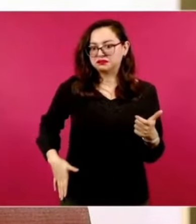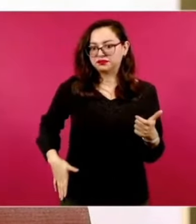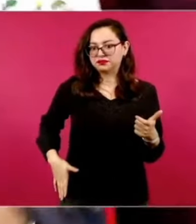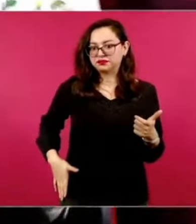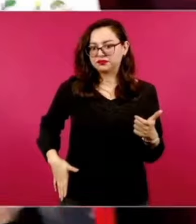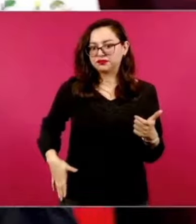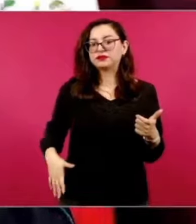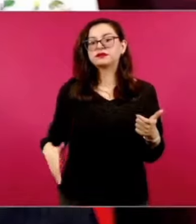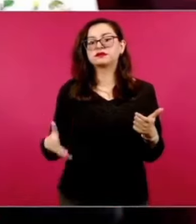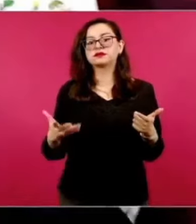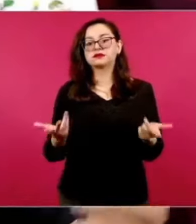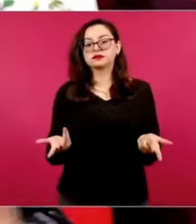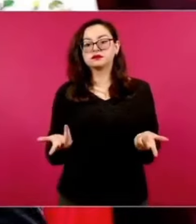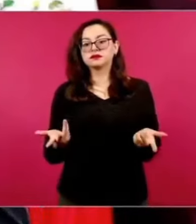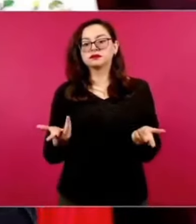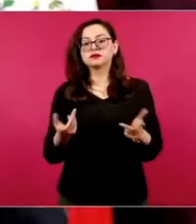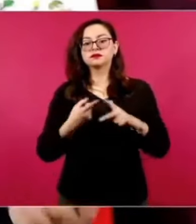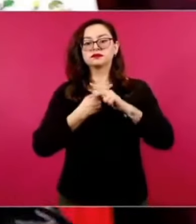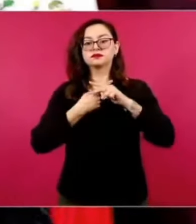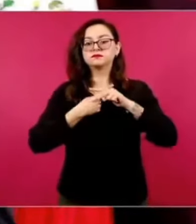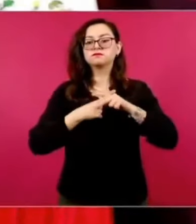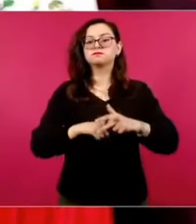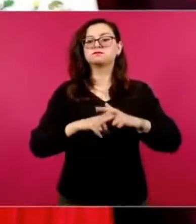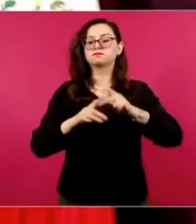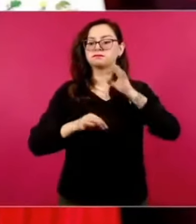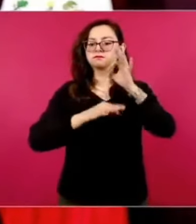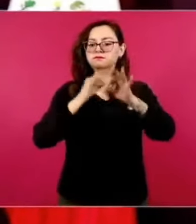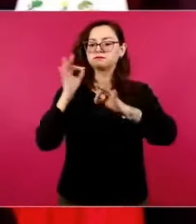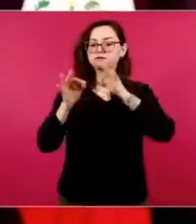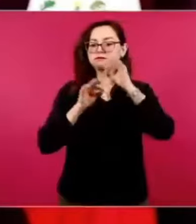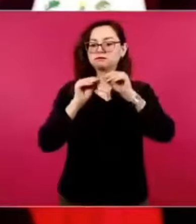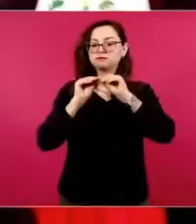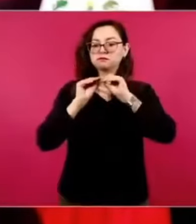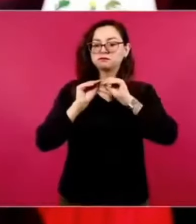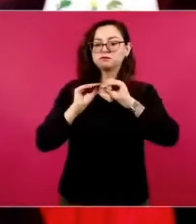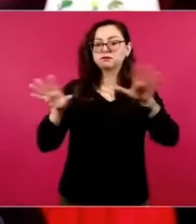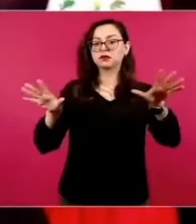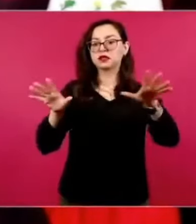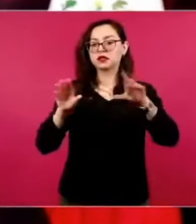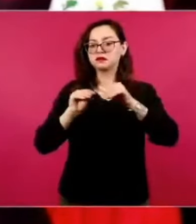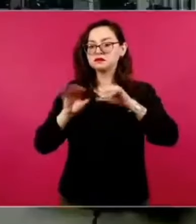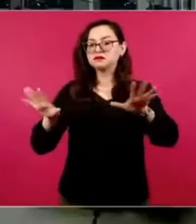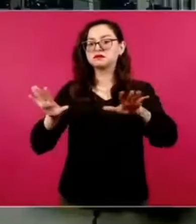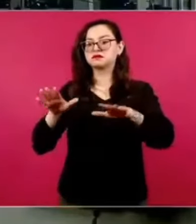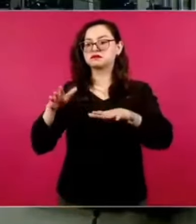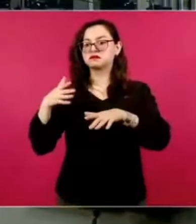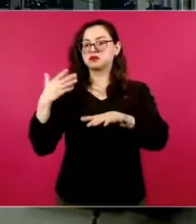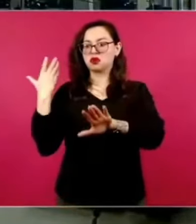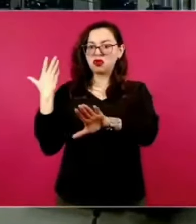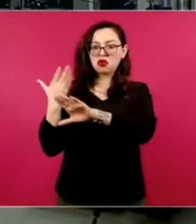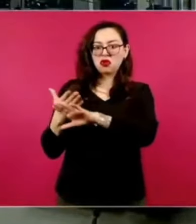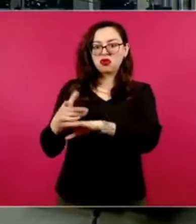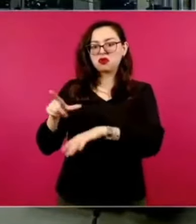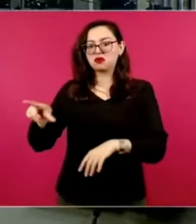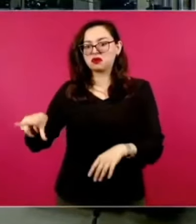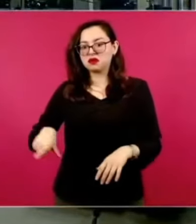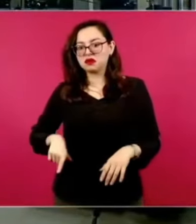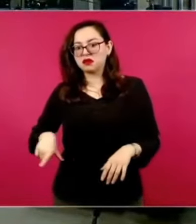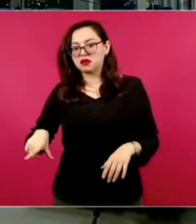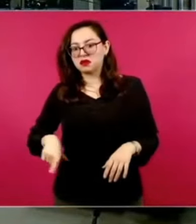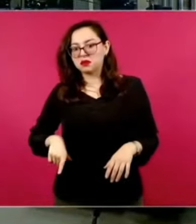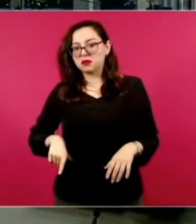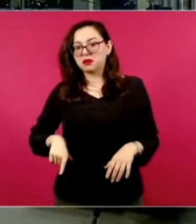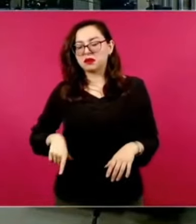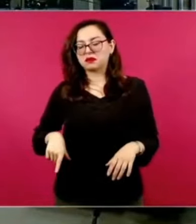Empiezan a hablar de que estás haciendo cosas, pero no se